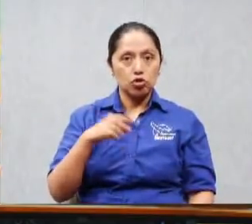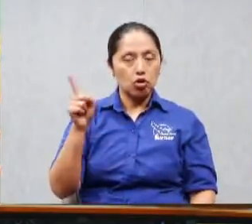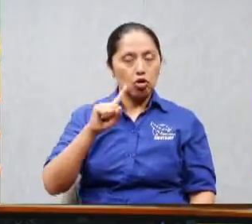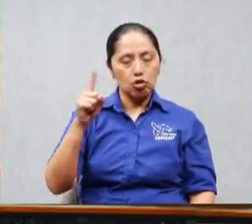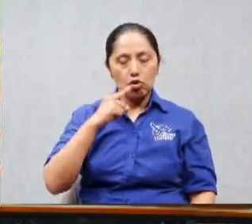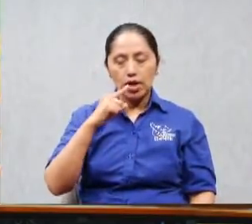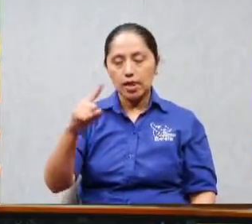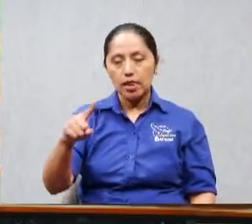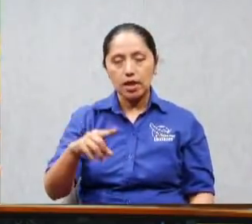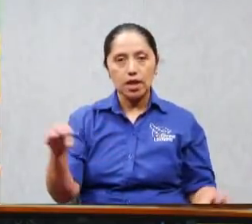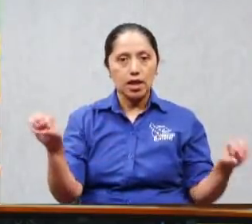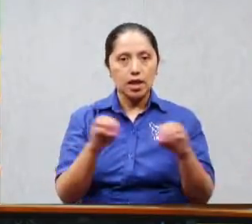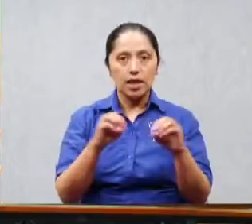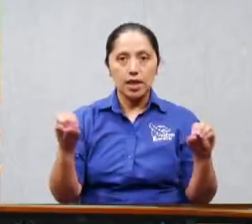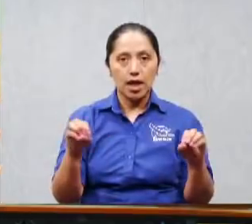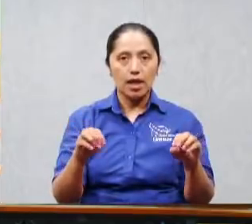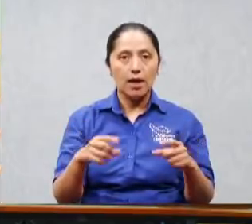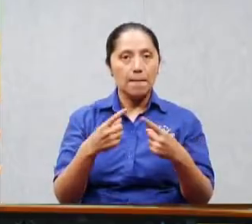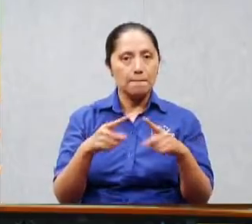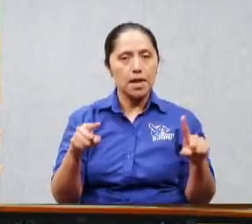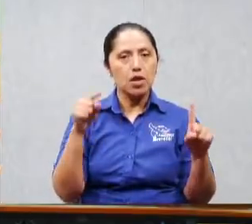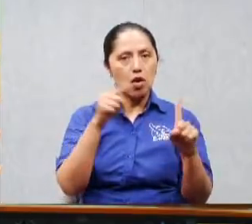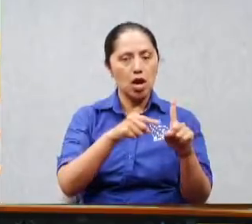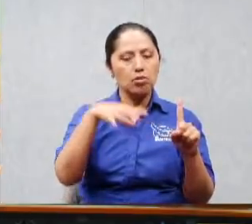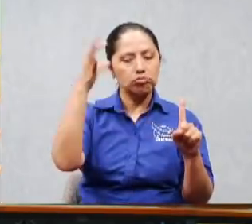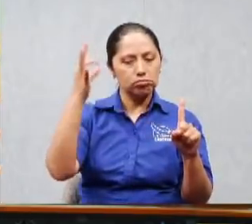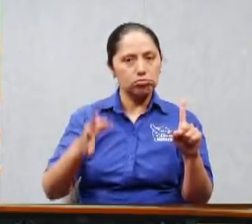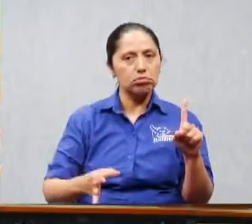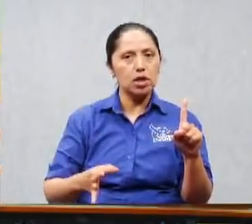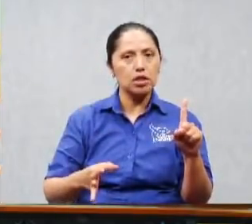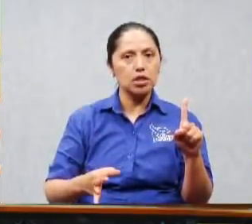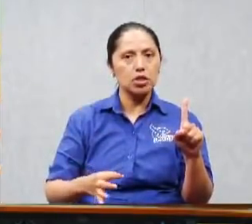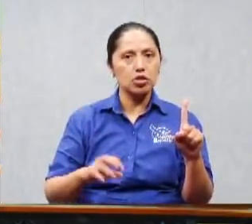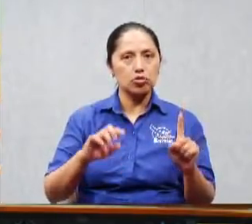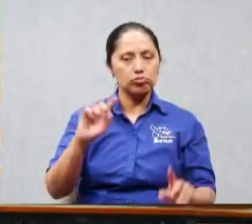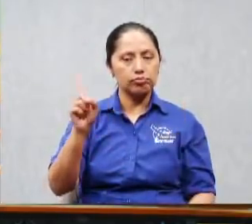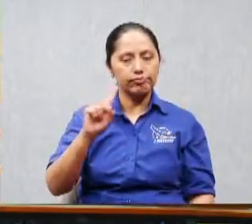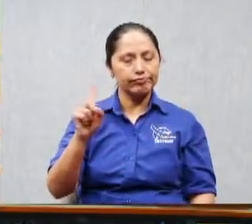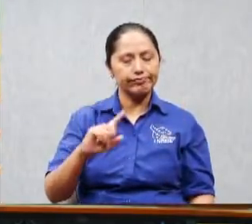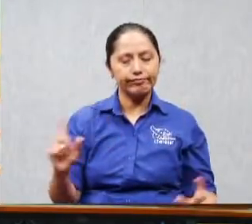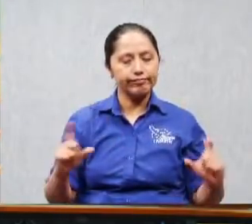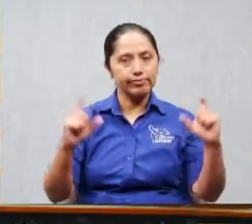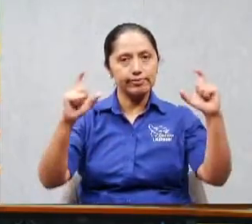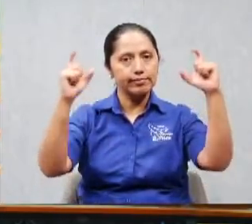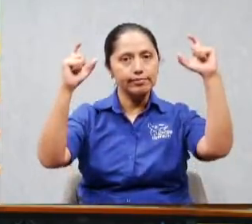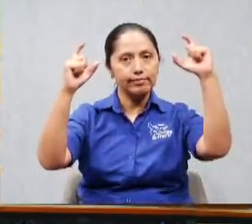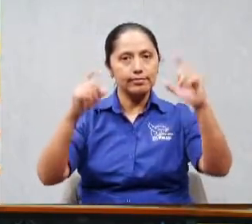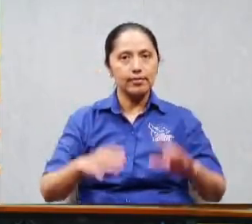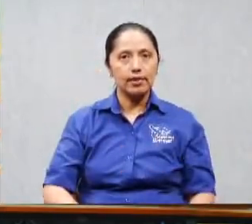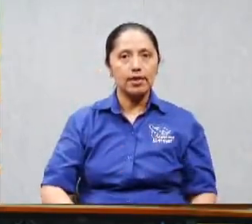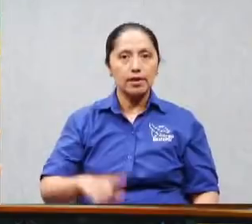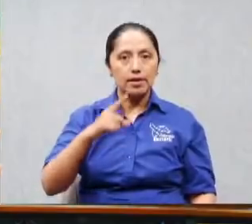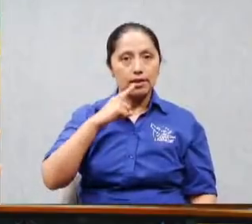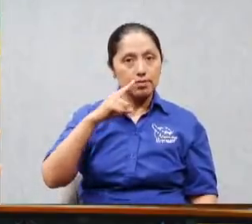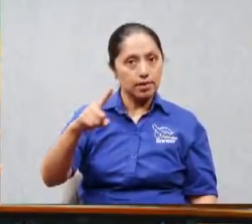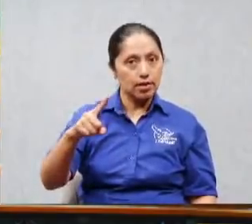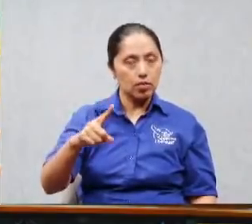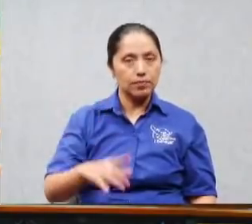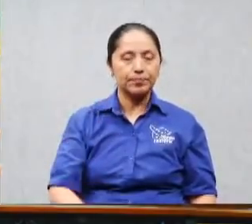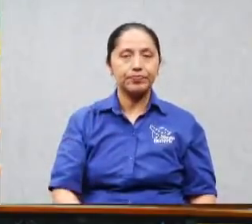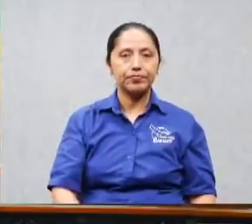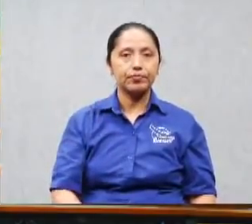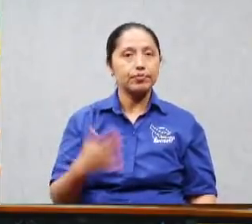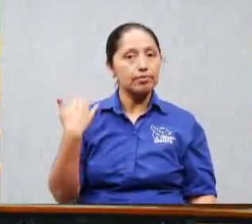predico que le den el guante que se lo planta y entonces me dijo fíjese hermano que todas las de